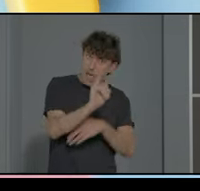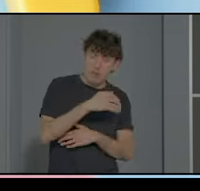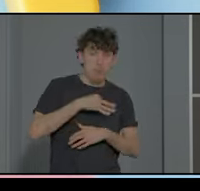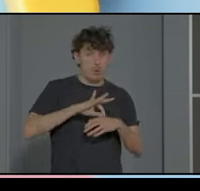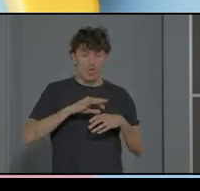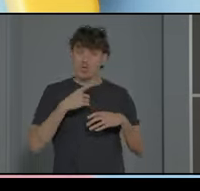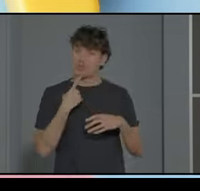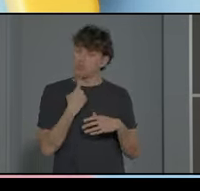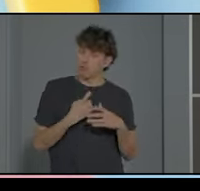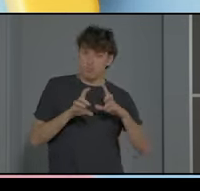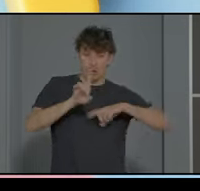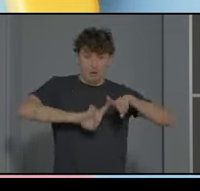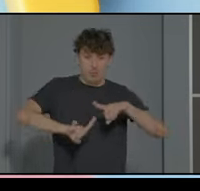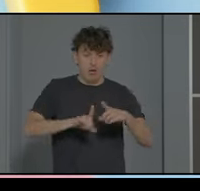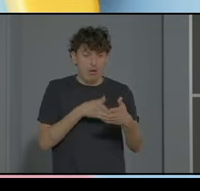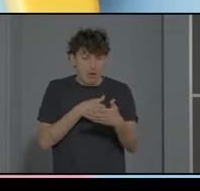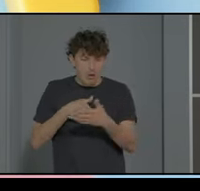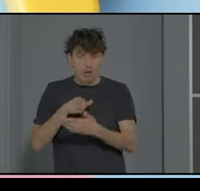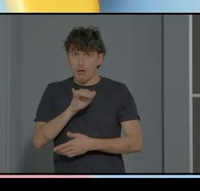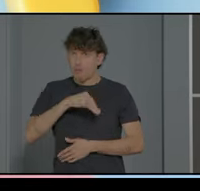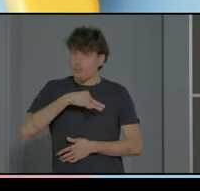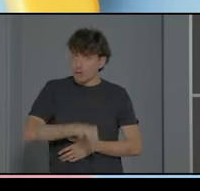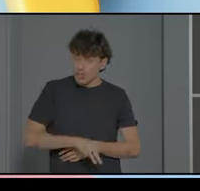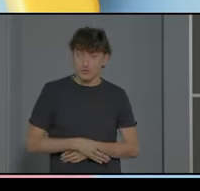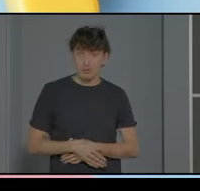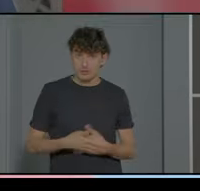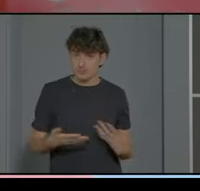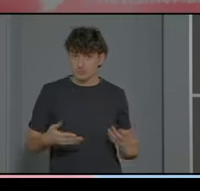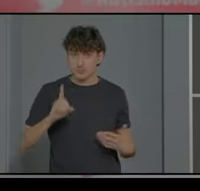dificultades. Uno de los mayores fracasos